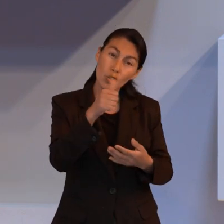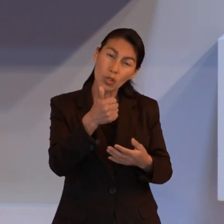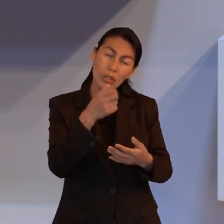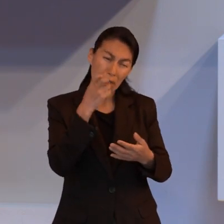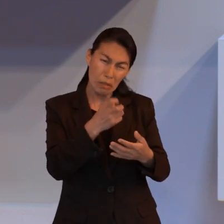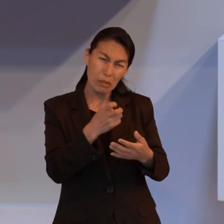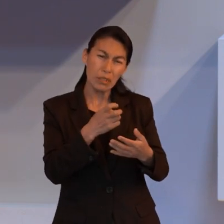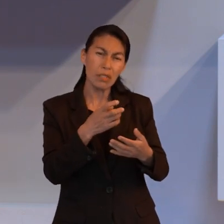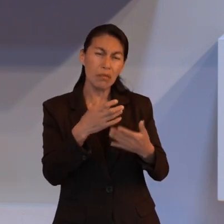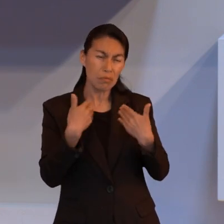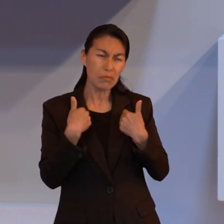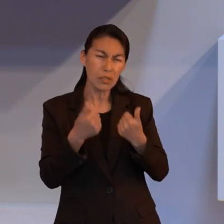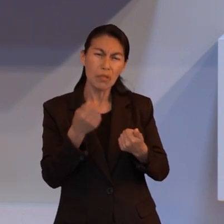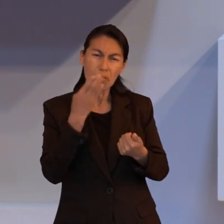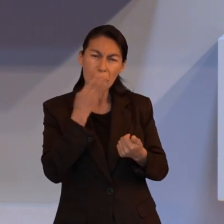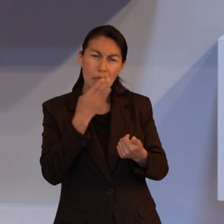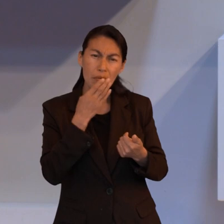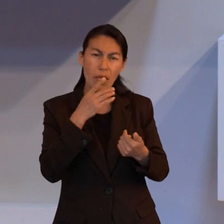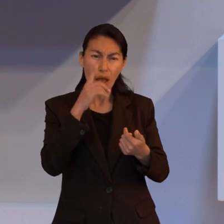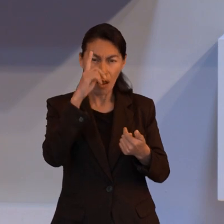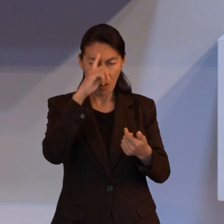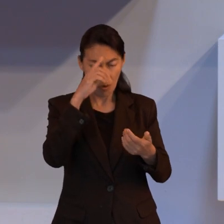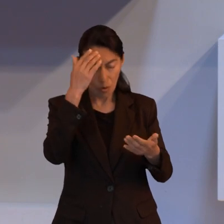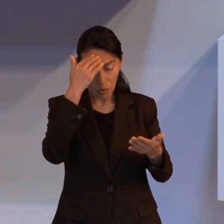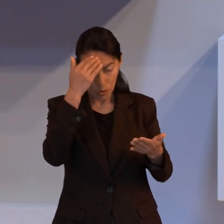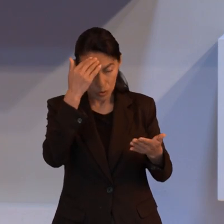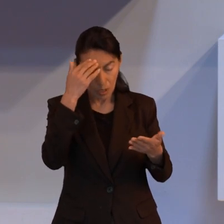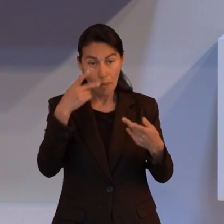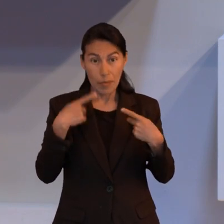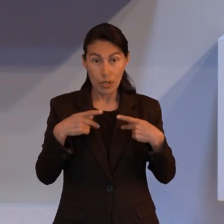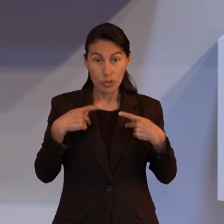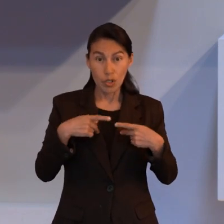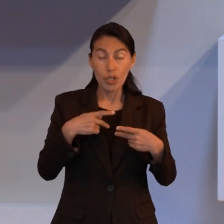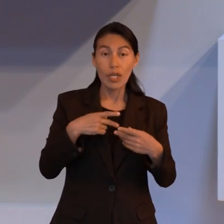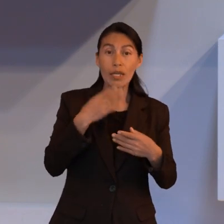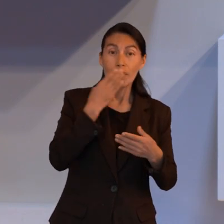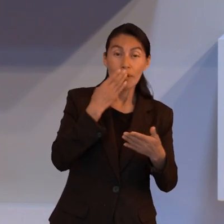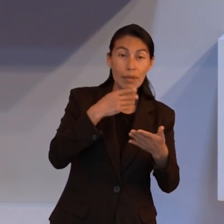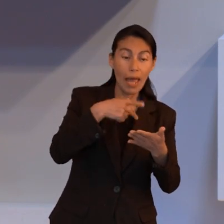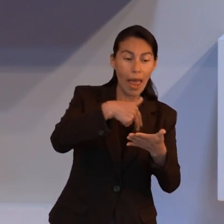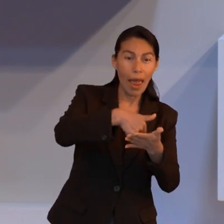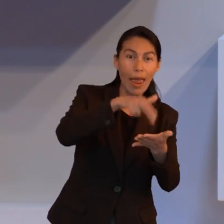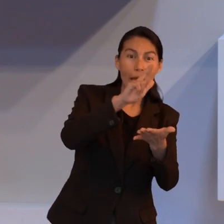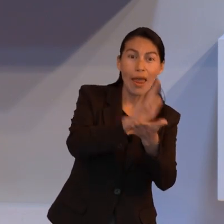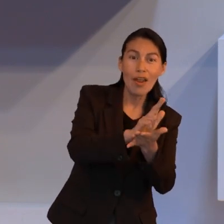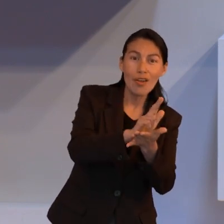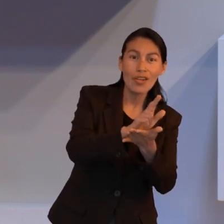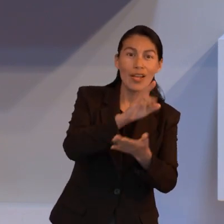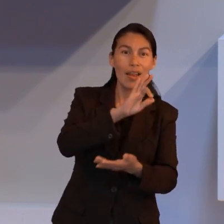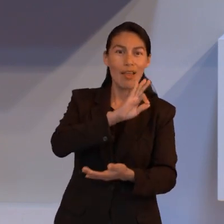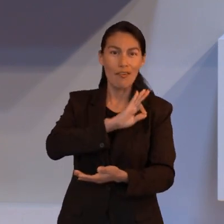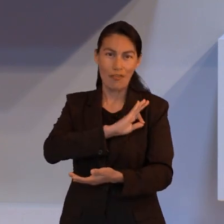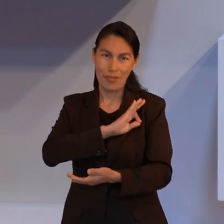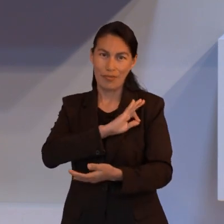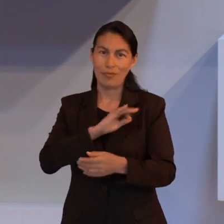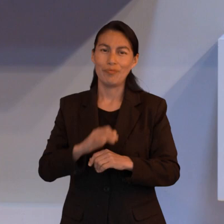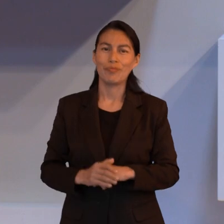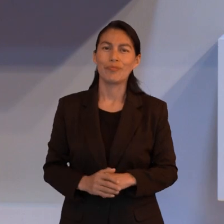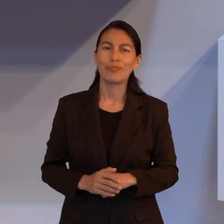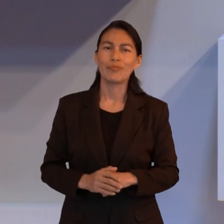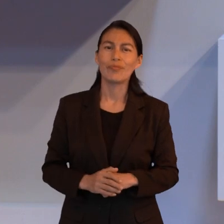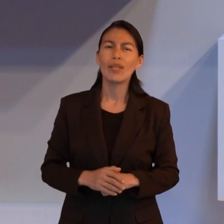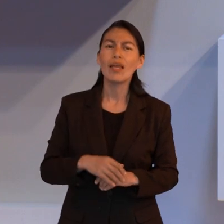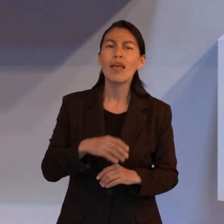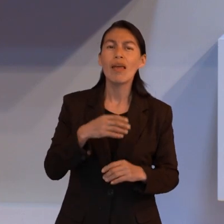Biblia, ya que se puede describir este capítulo como la lista de los héroes de la fe. Sin embargo, también